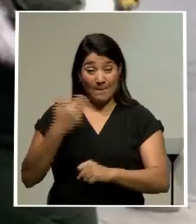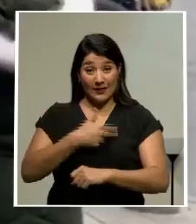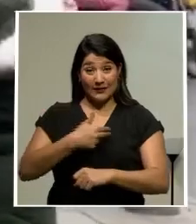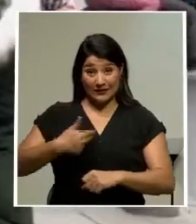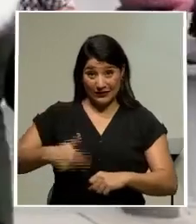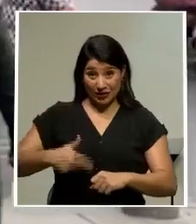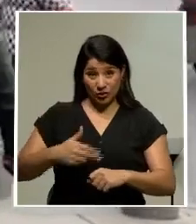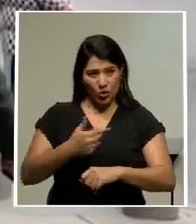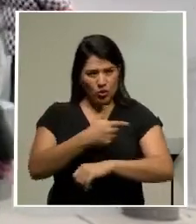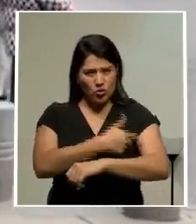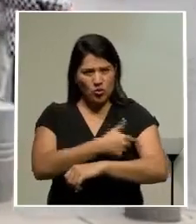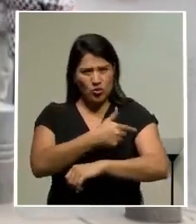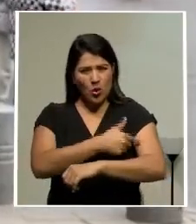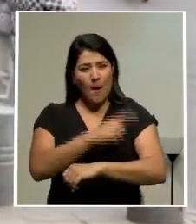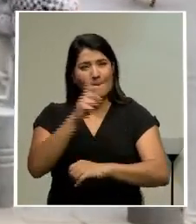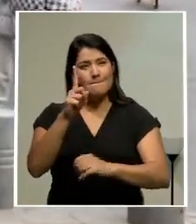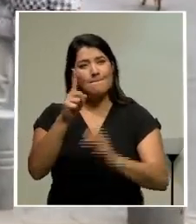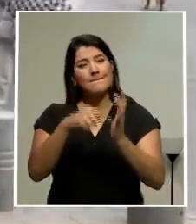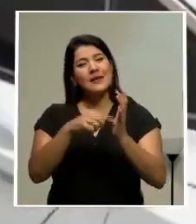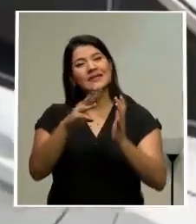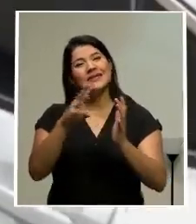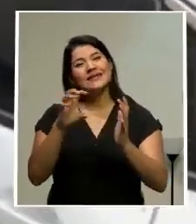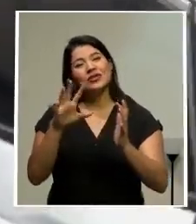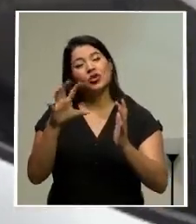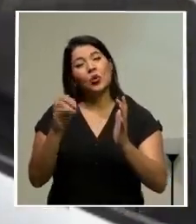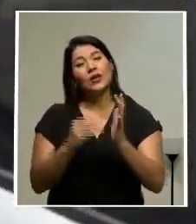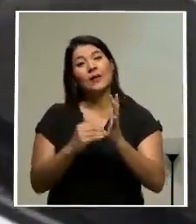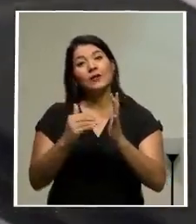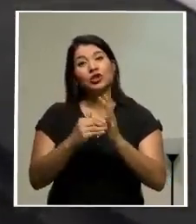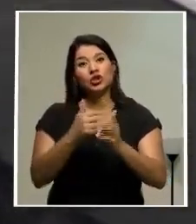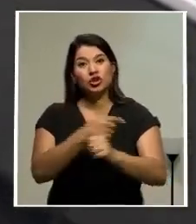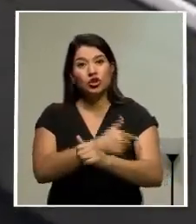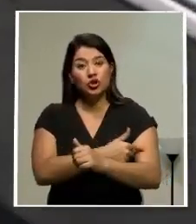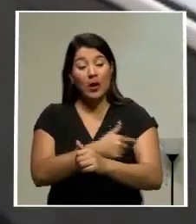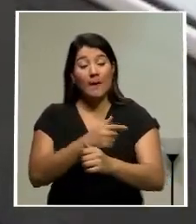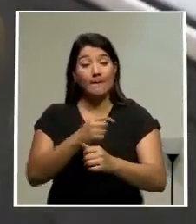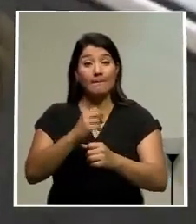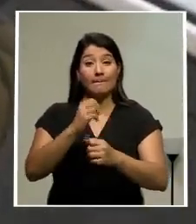1.650 millones de dosis de vacunas contra el COVID-19.